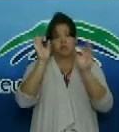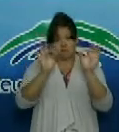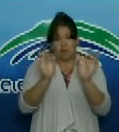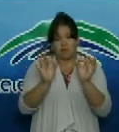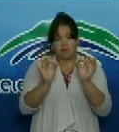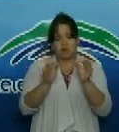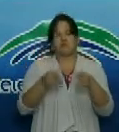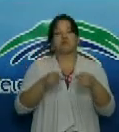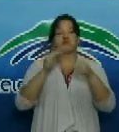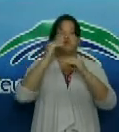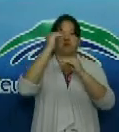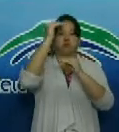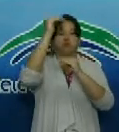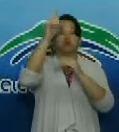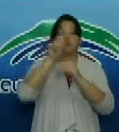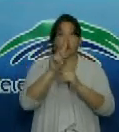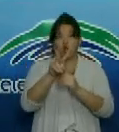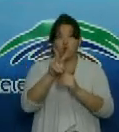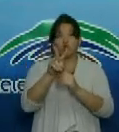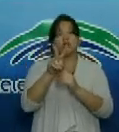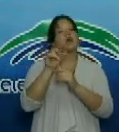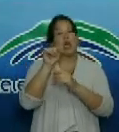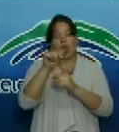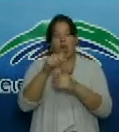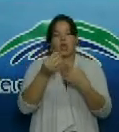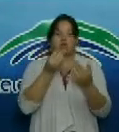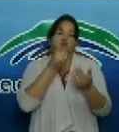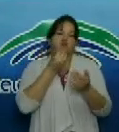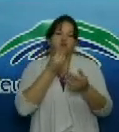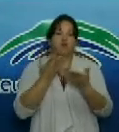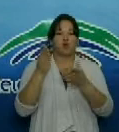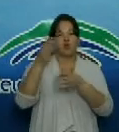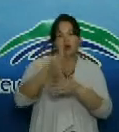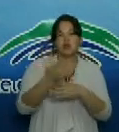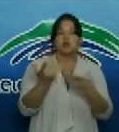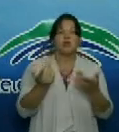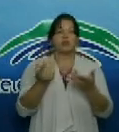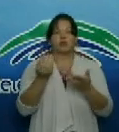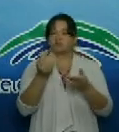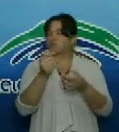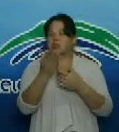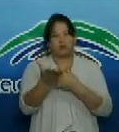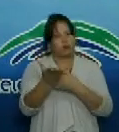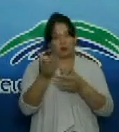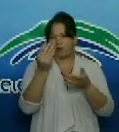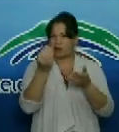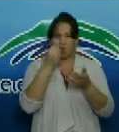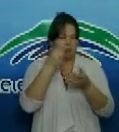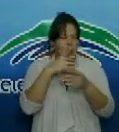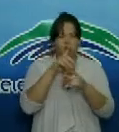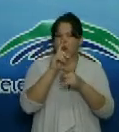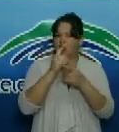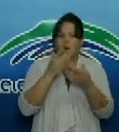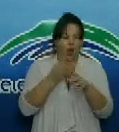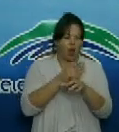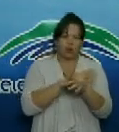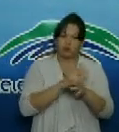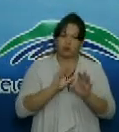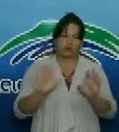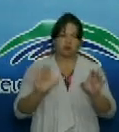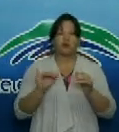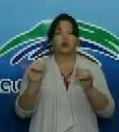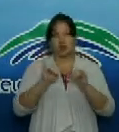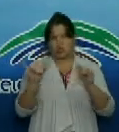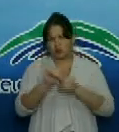es para llevar no es normalmente el servicio Polinesio aquí arriba en el piso número 11 pues yo devuelvo la señal con